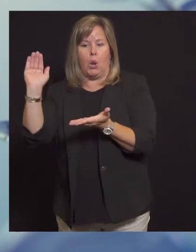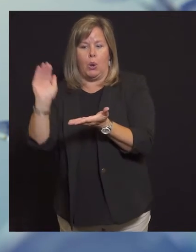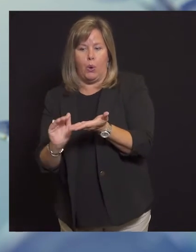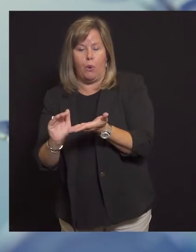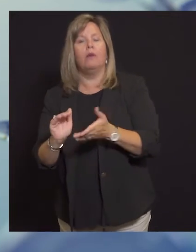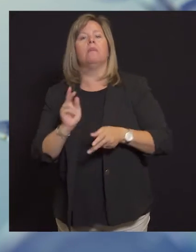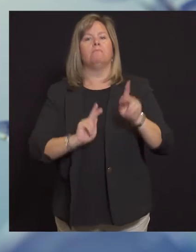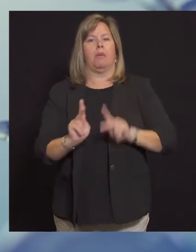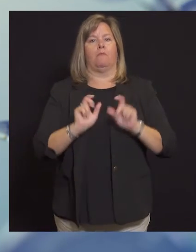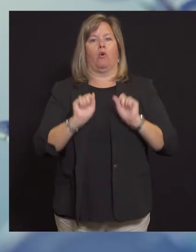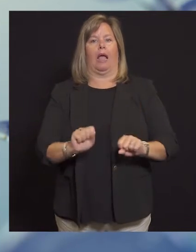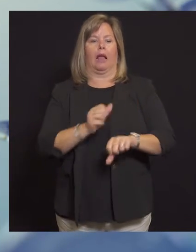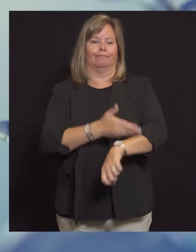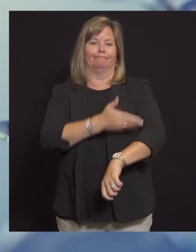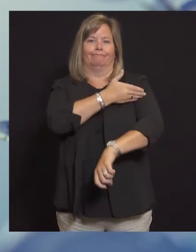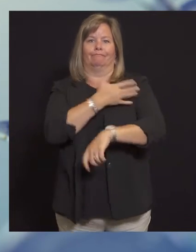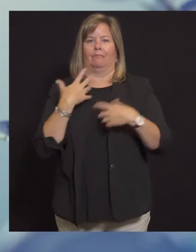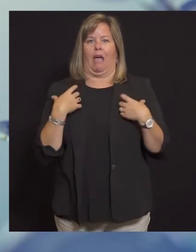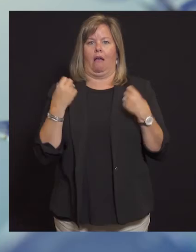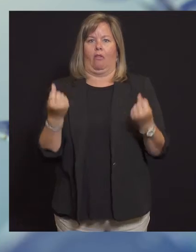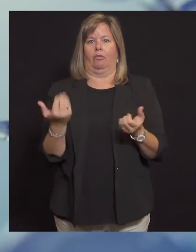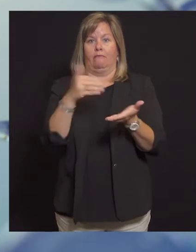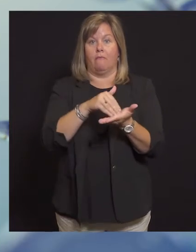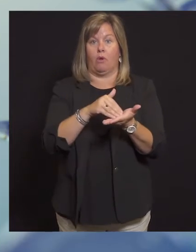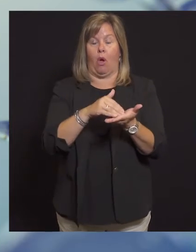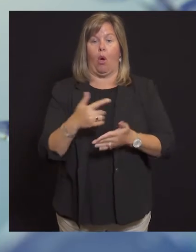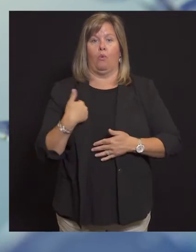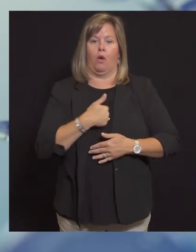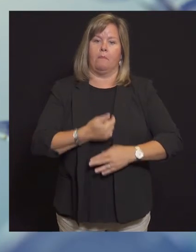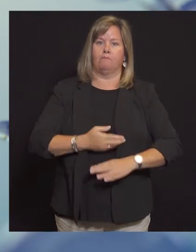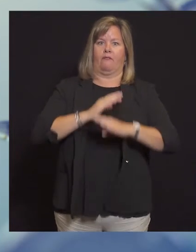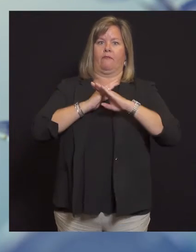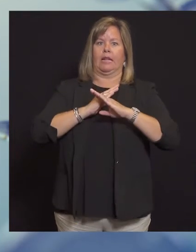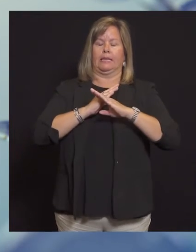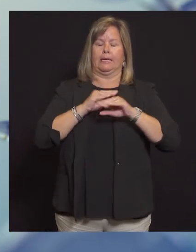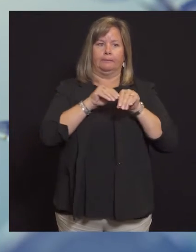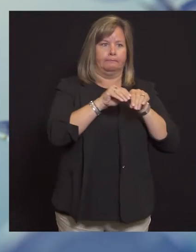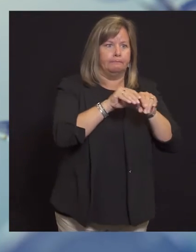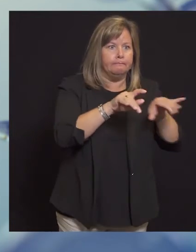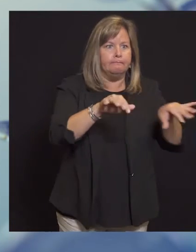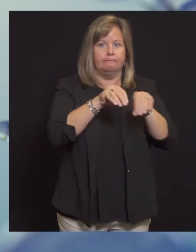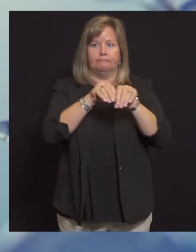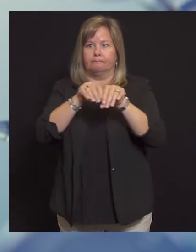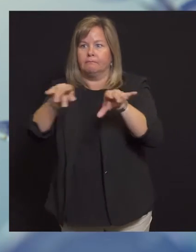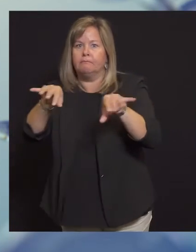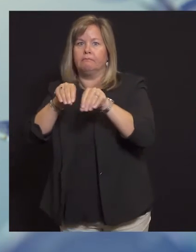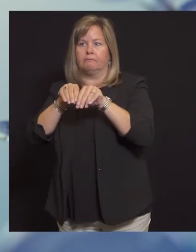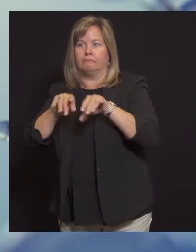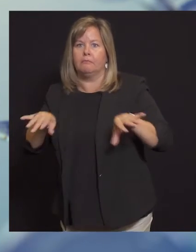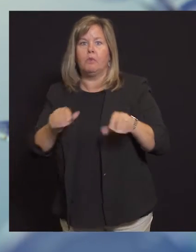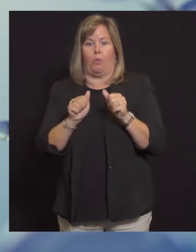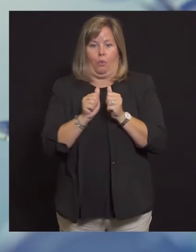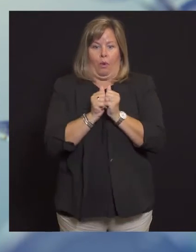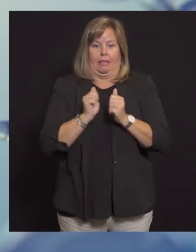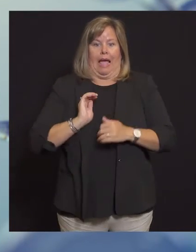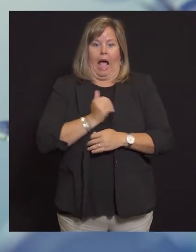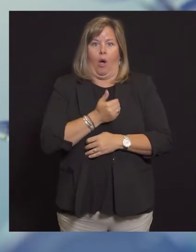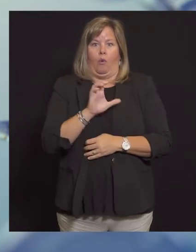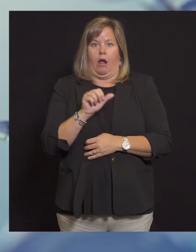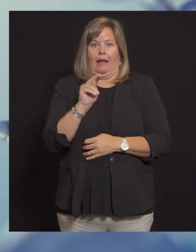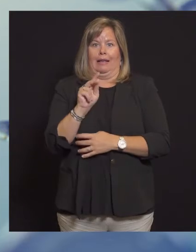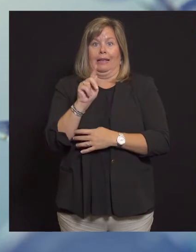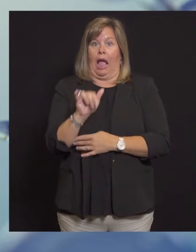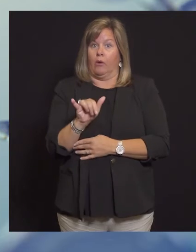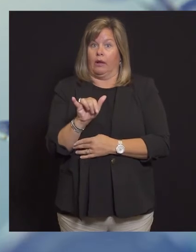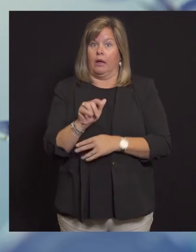que estamos haciendo está funcionando y que al mantener nuestros hospitales en buena forma y al mantener la transmisión lo más bajo posible,